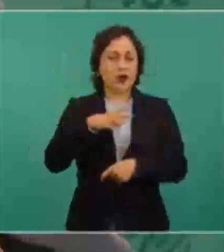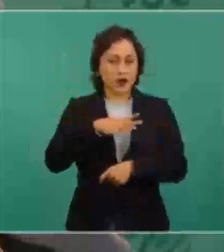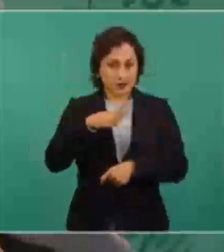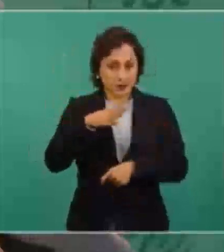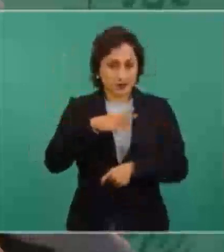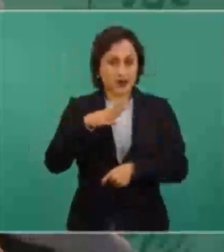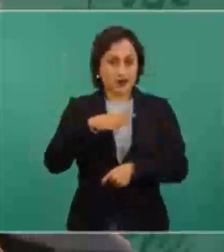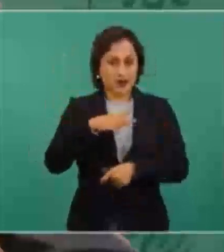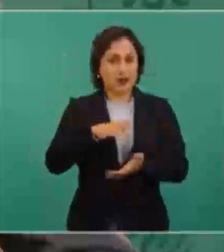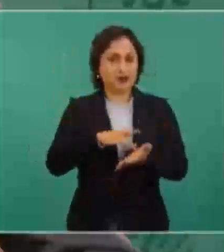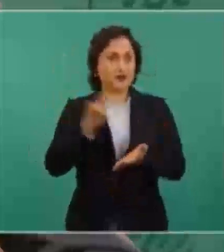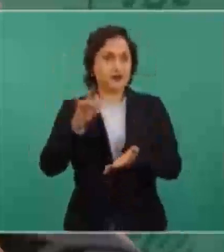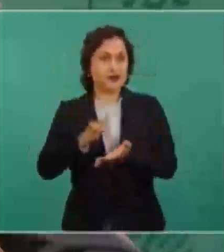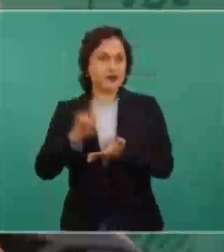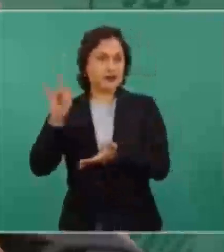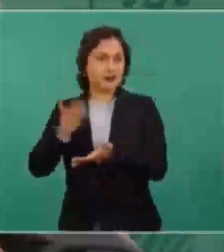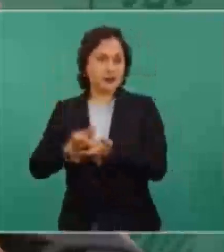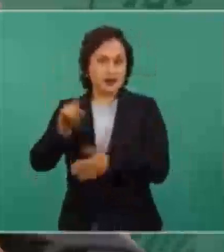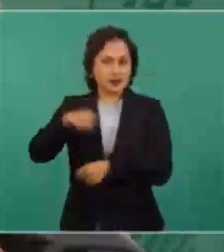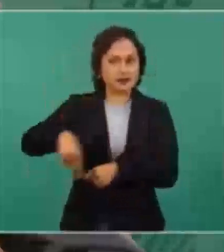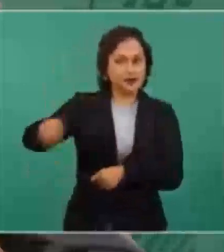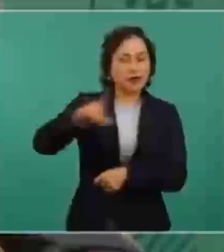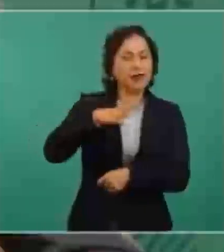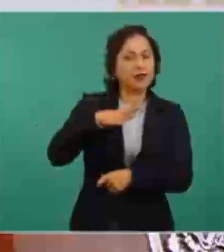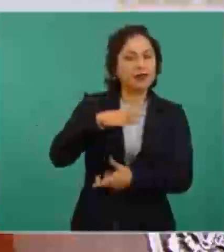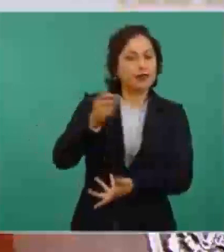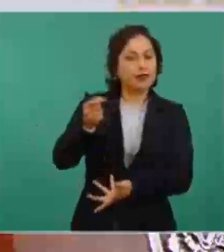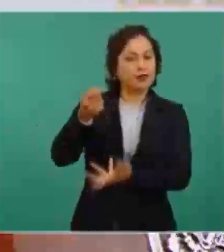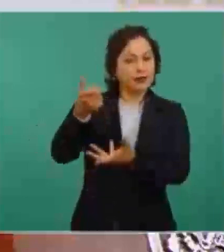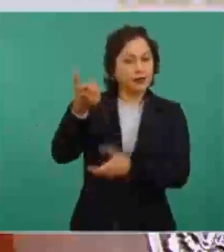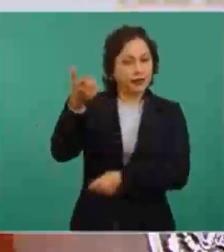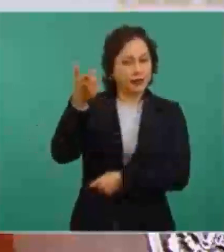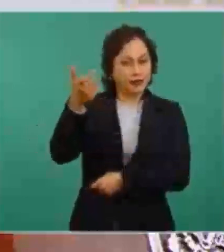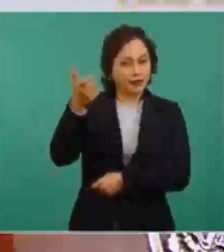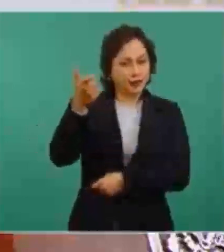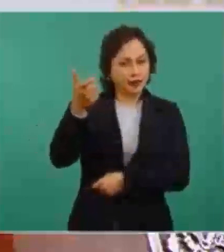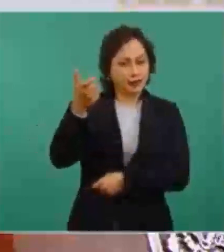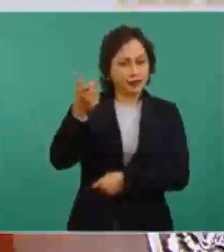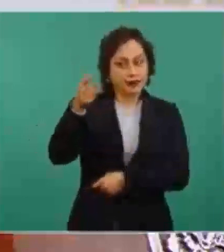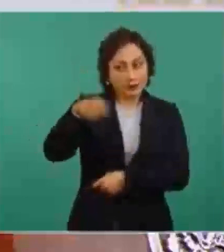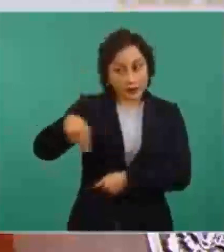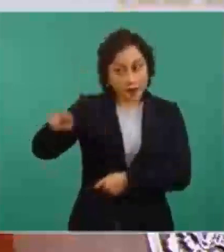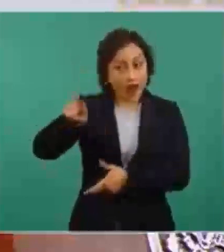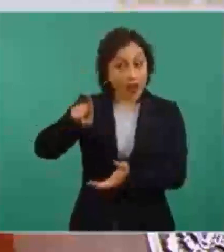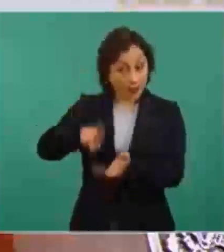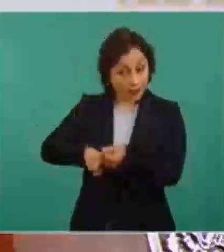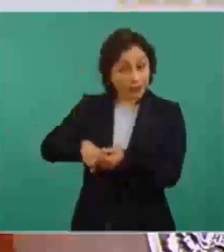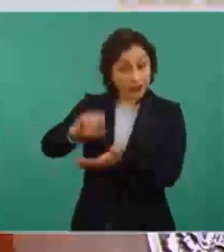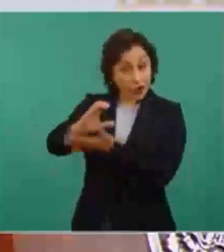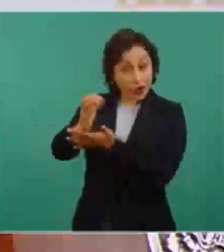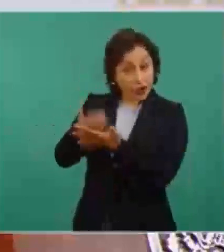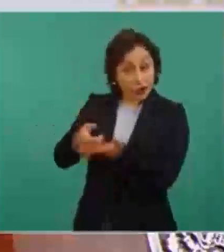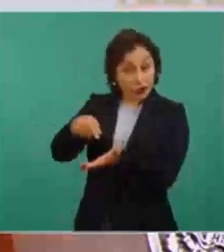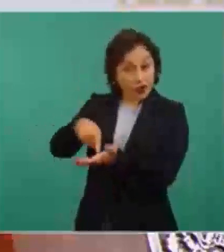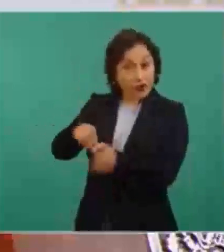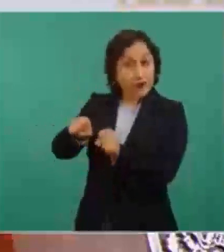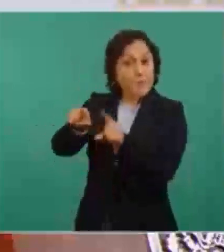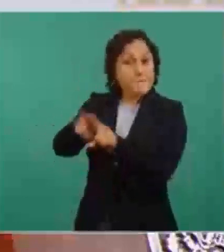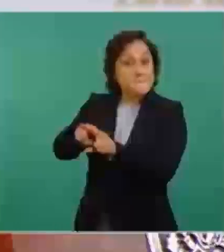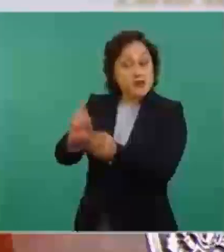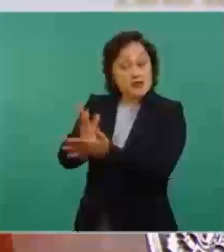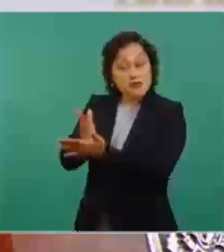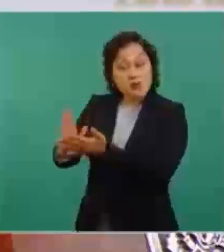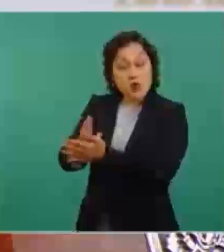los que manejan estos fondos o los que tienen acciones en estos fondos se dedican